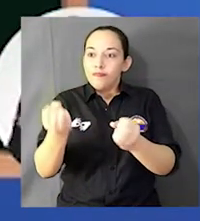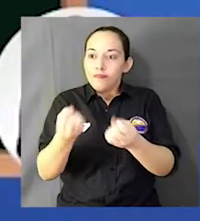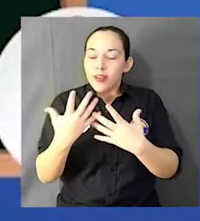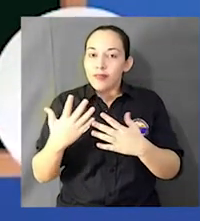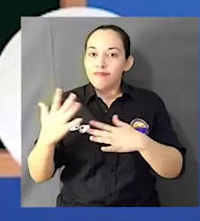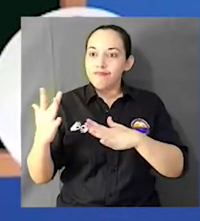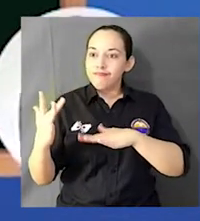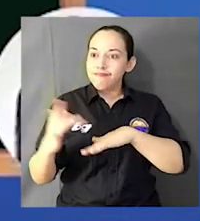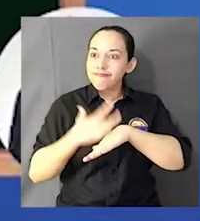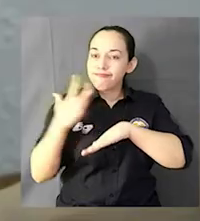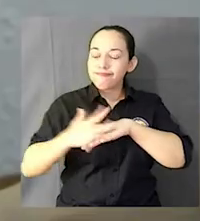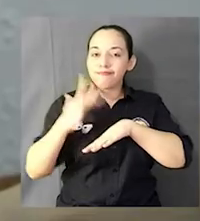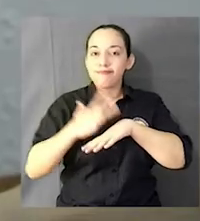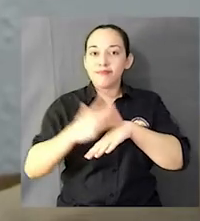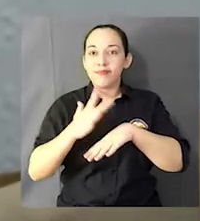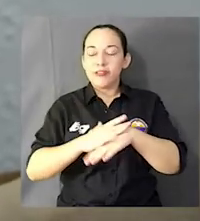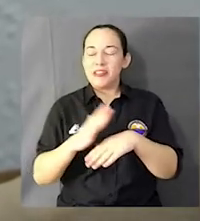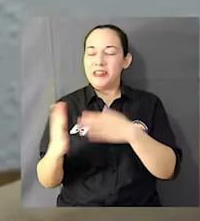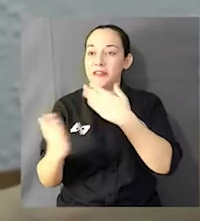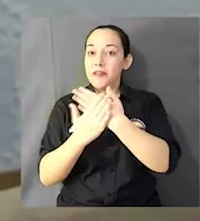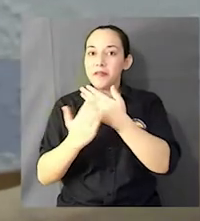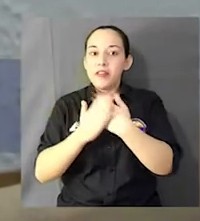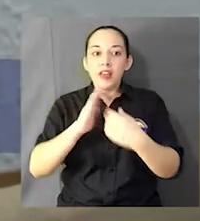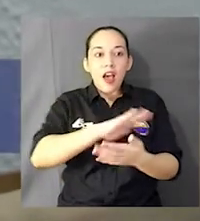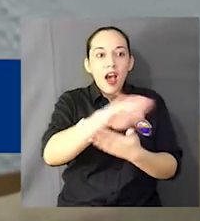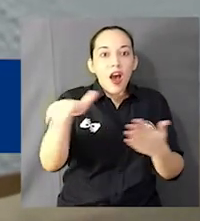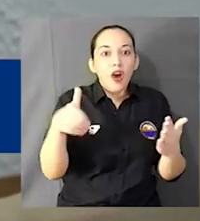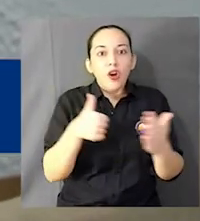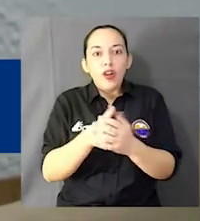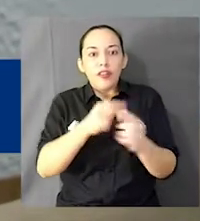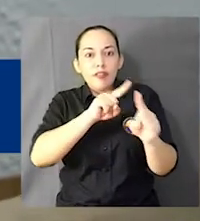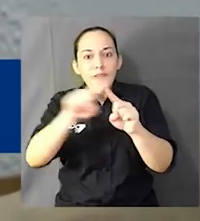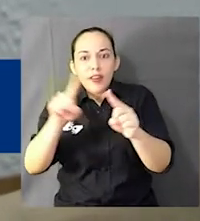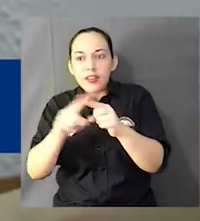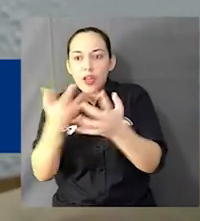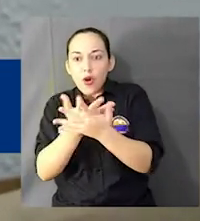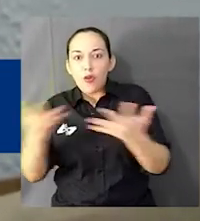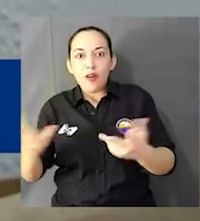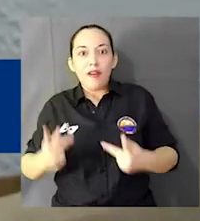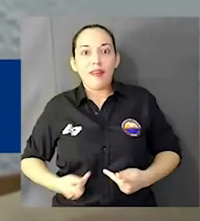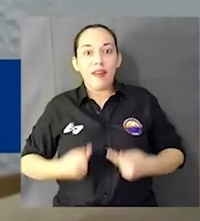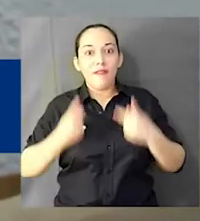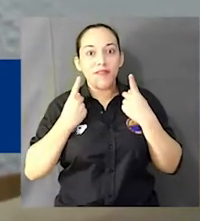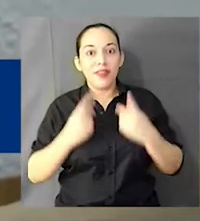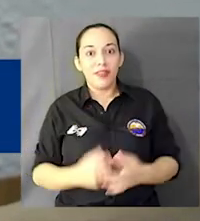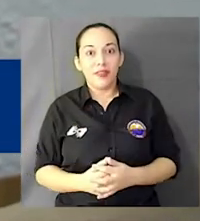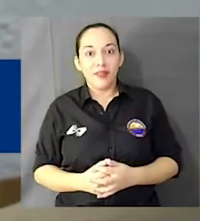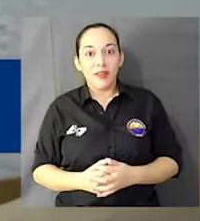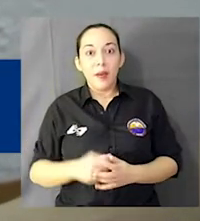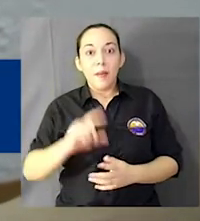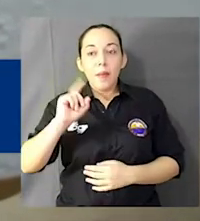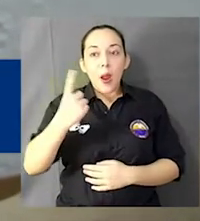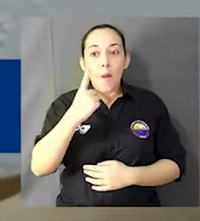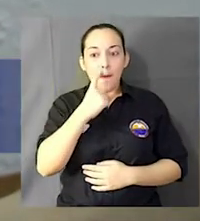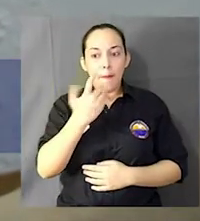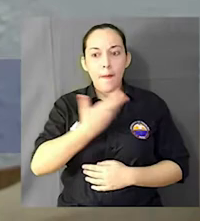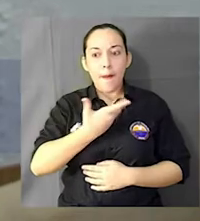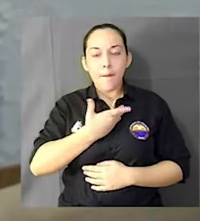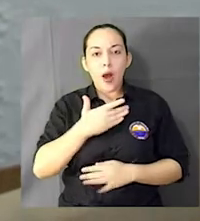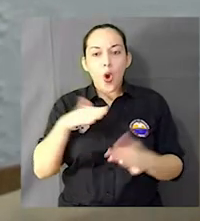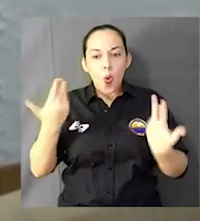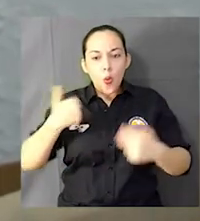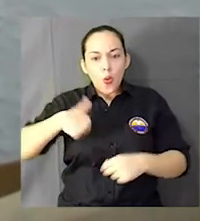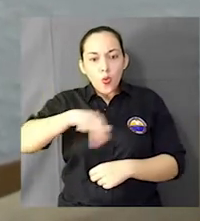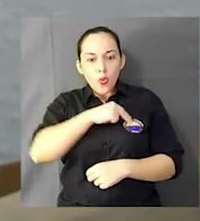excelente, un mensaje motivador, un mensaje que creo que nos habla a todos en diferentes aspectos que trató en la vida, pues nos habla a todos,